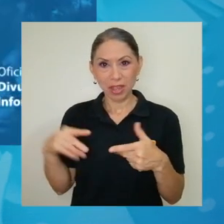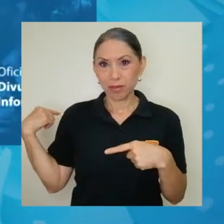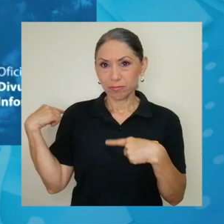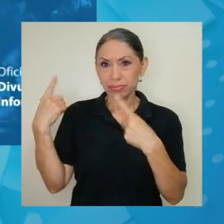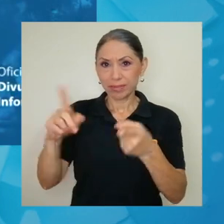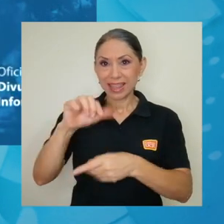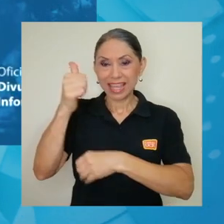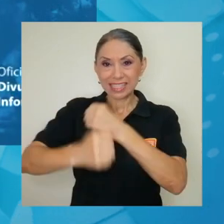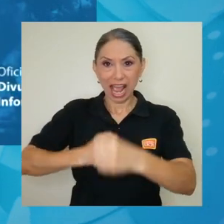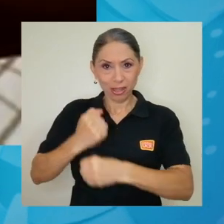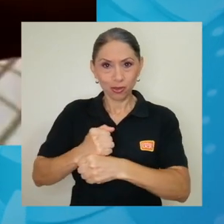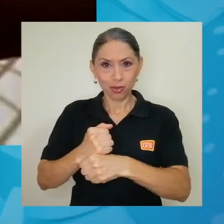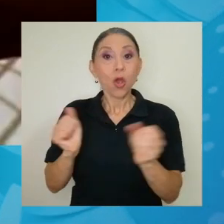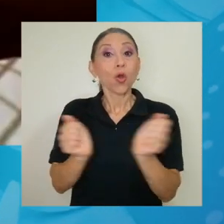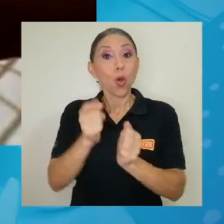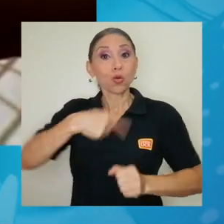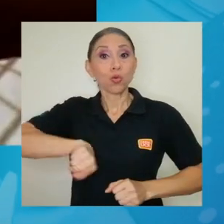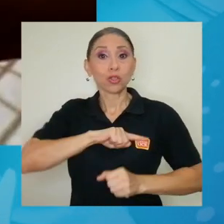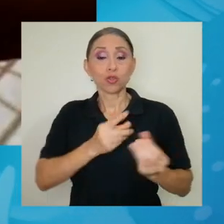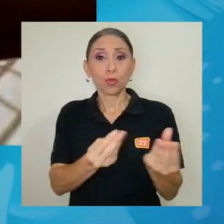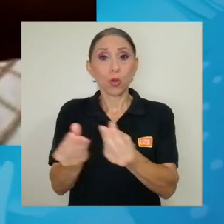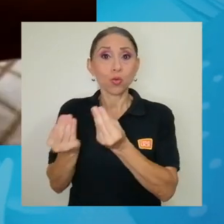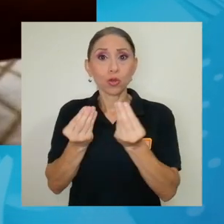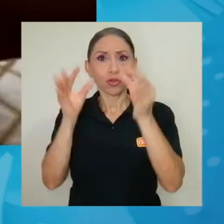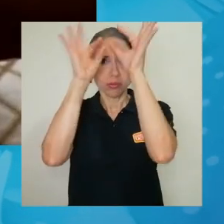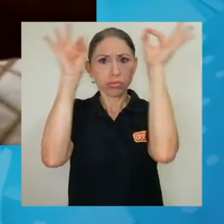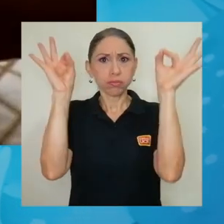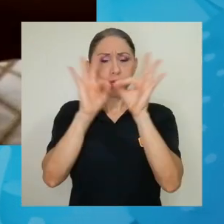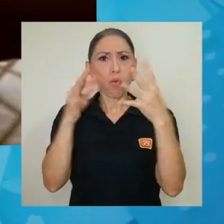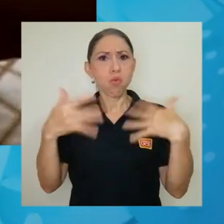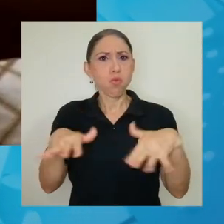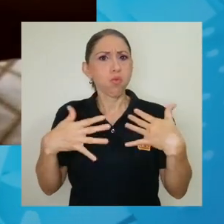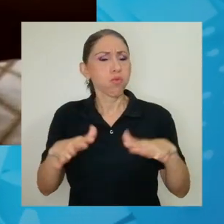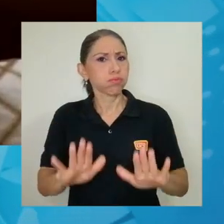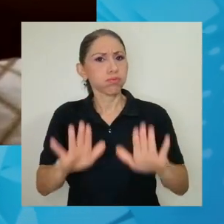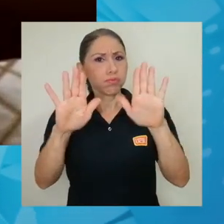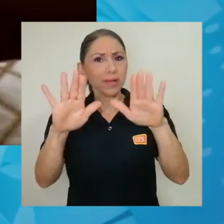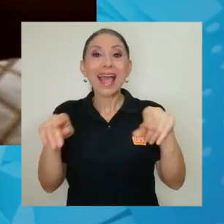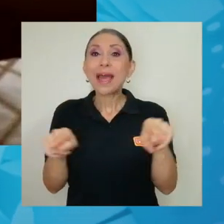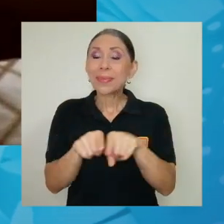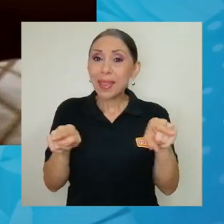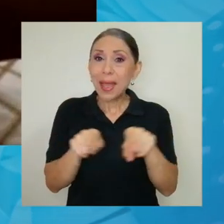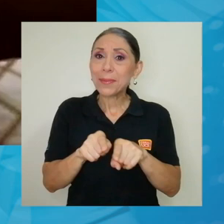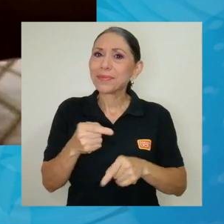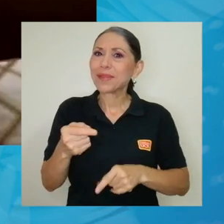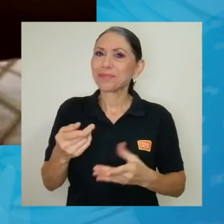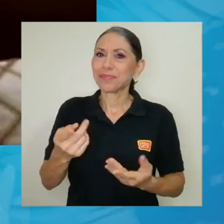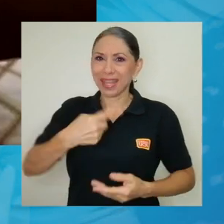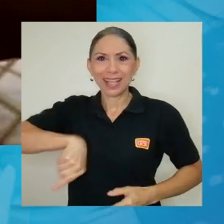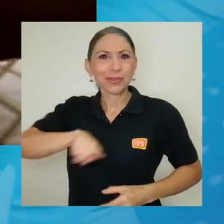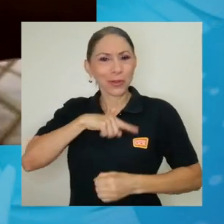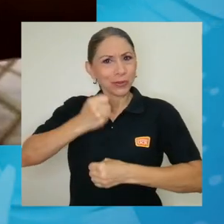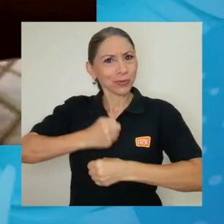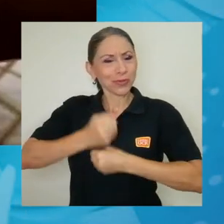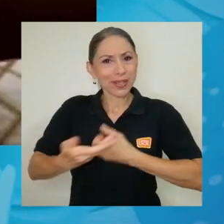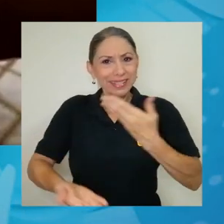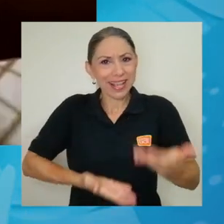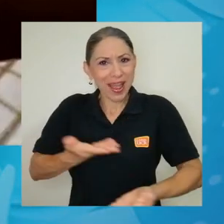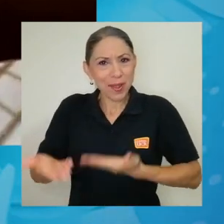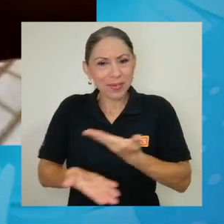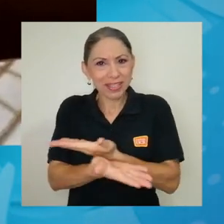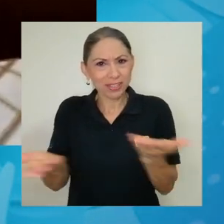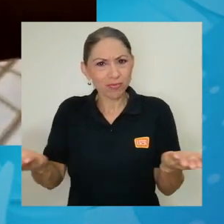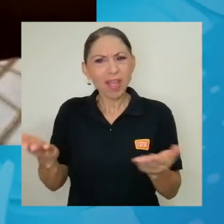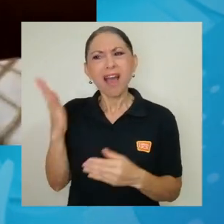años con los productos que ofrecemos, pues ha sido inmensa. Pero más que todo quizás también el servicio que nosotros damos, ¿verdad?